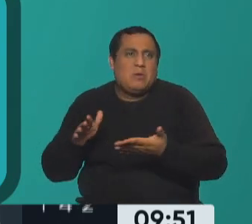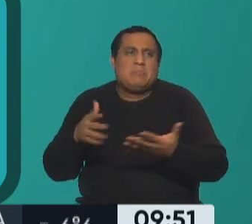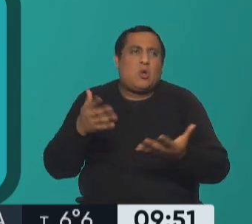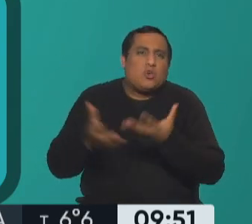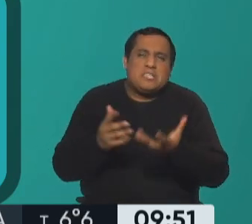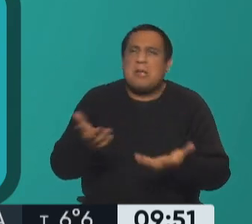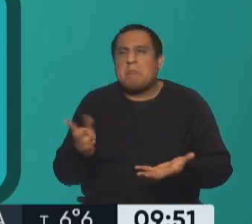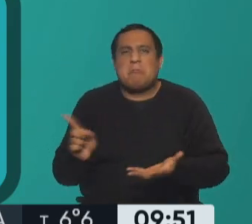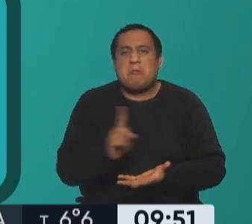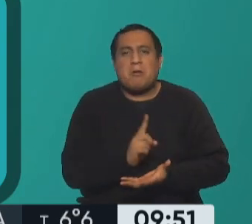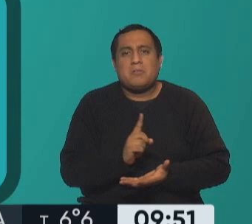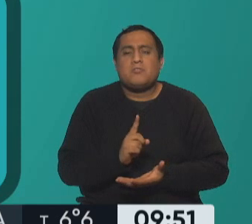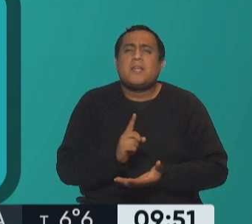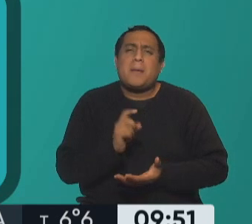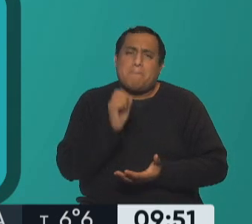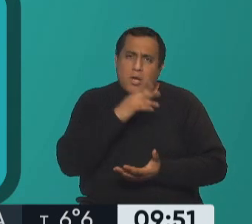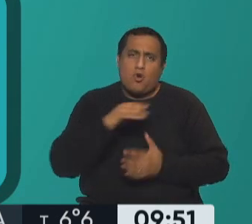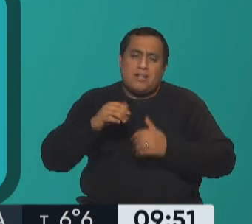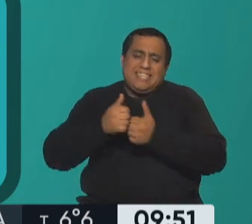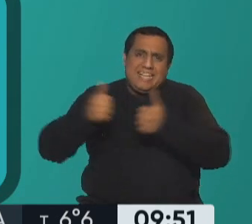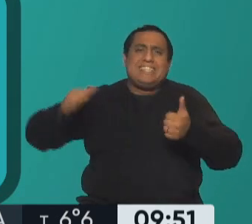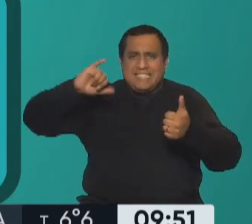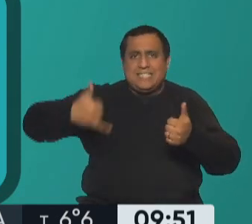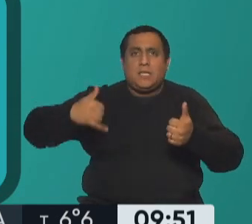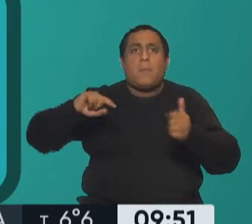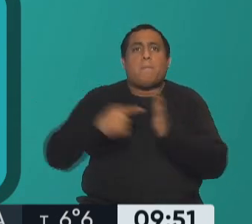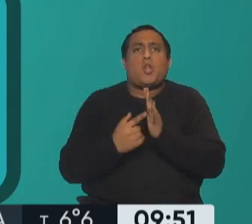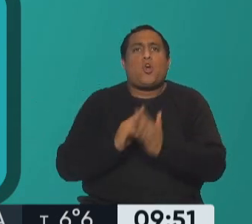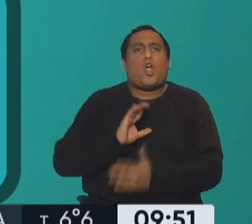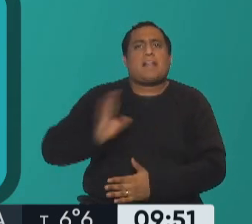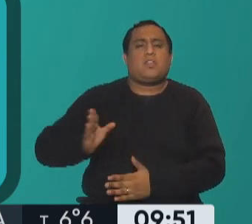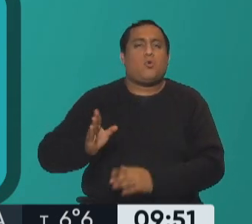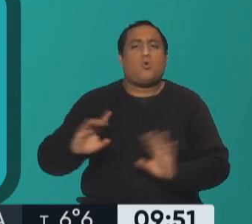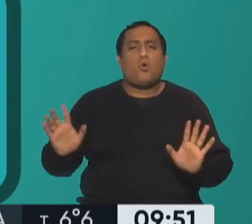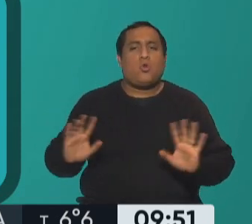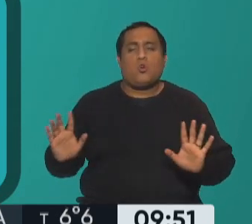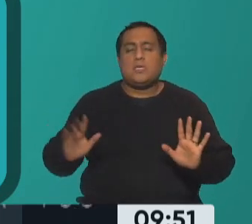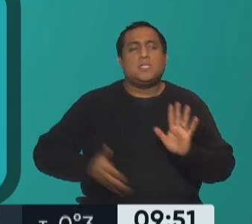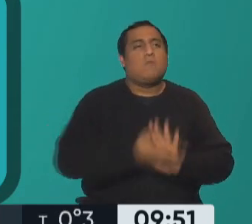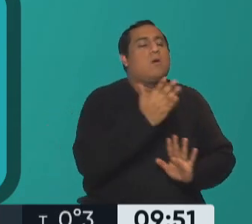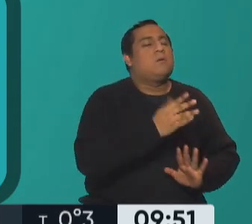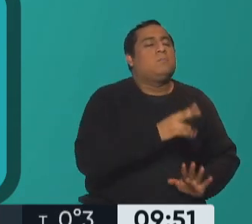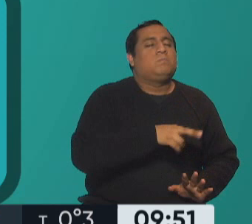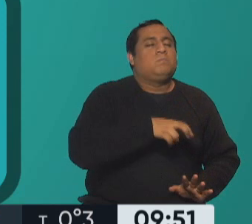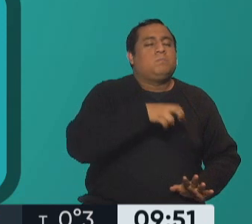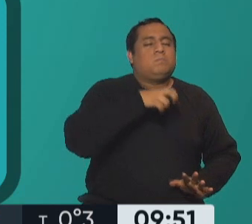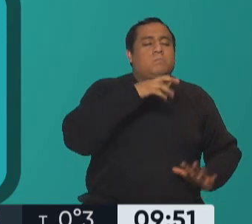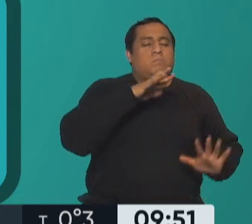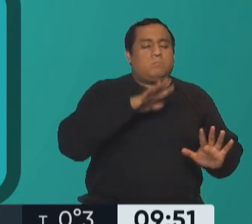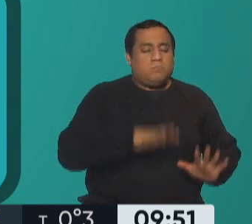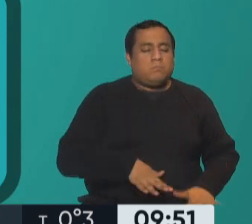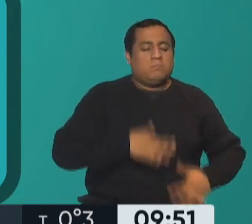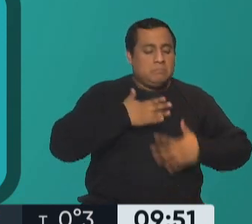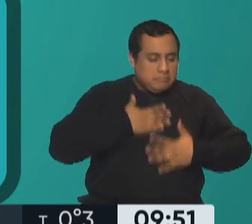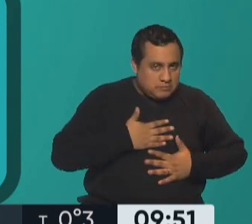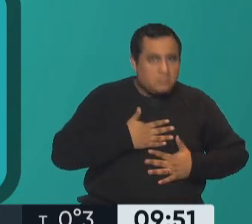mejor poner distancia física pero que no sea un castigo o simplemente para que recuperemos el aire y podamos volver a hablar con